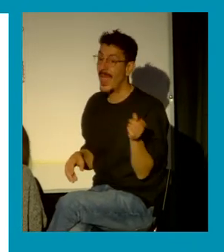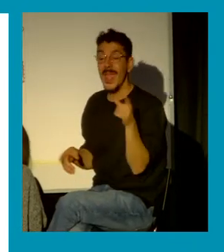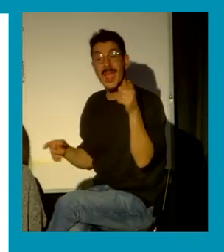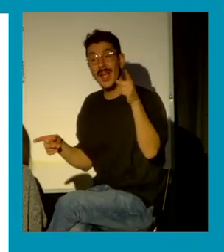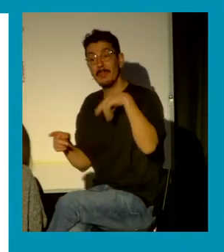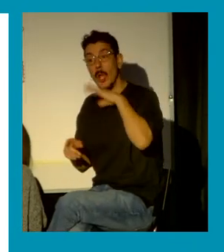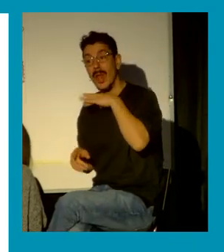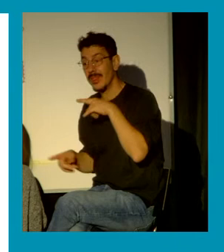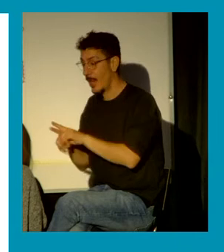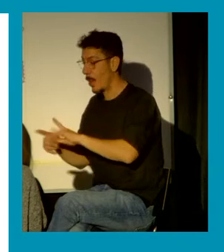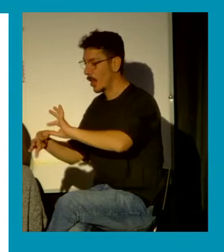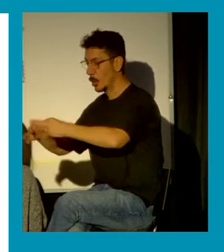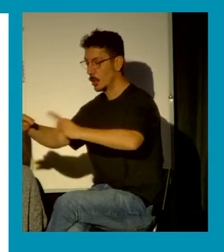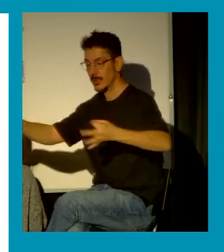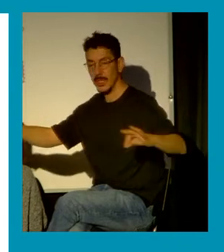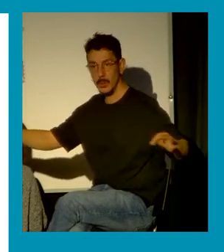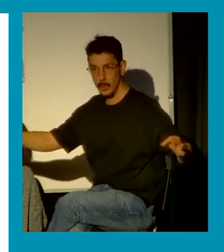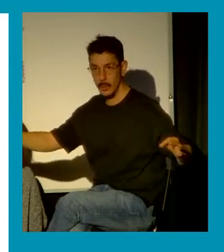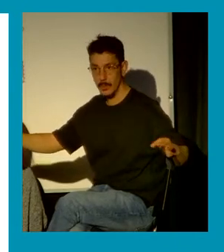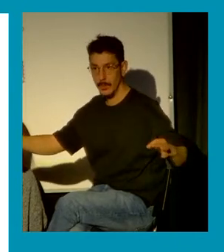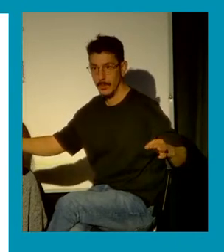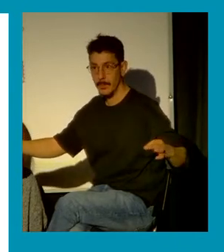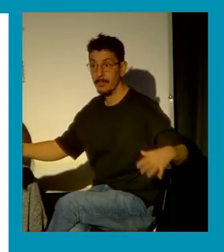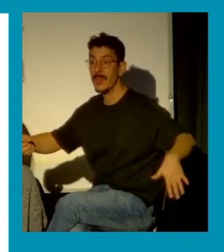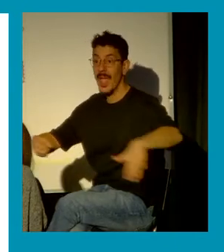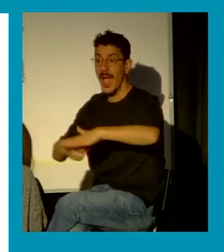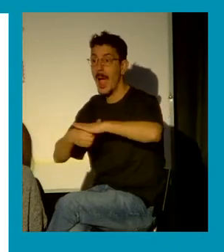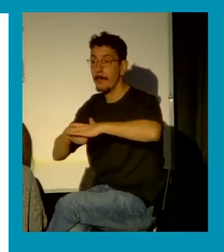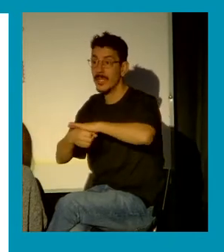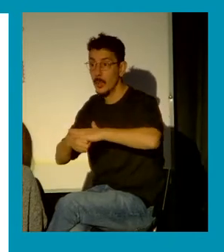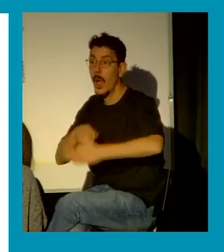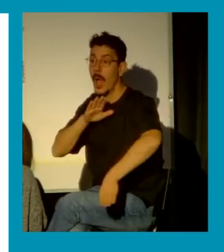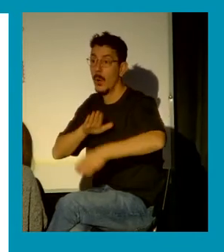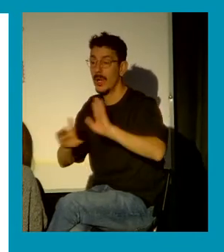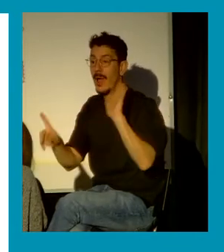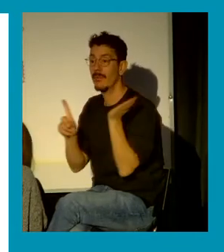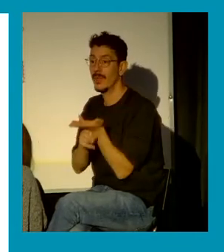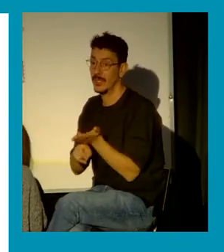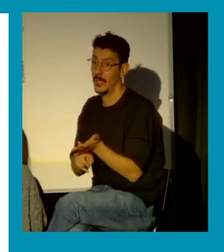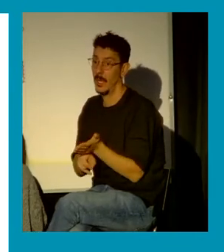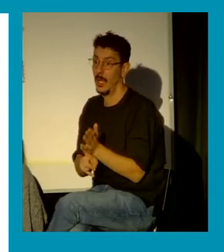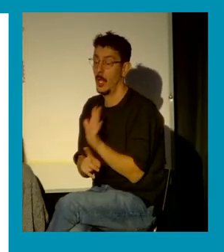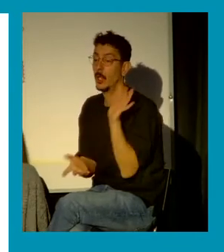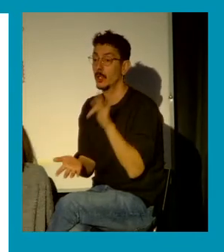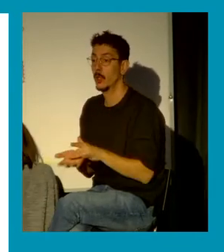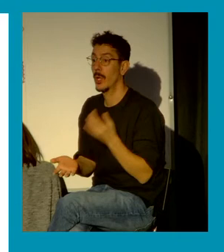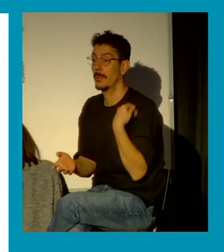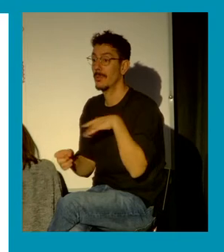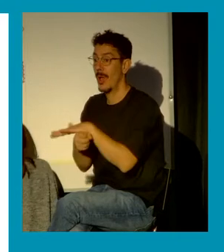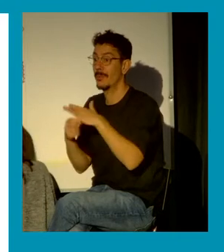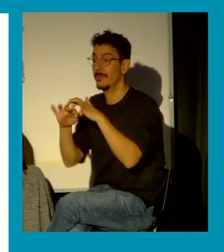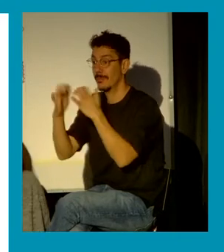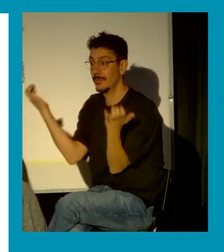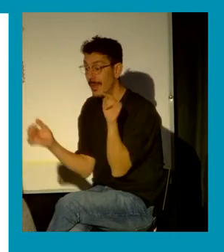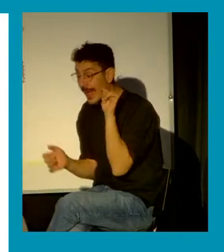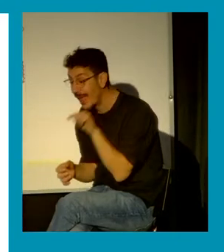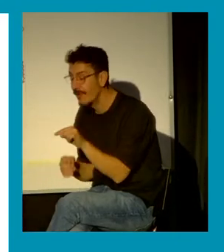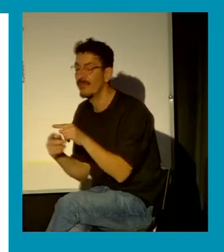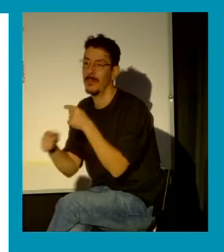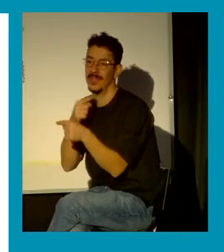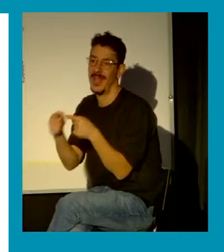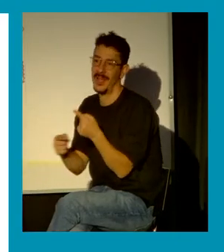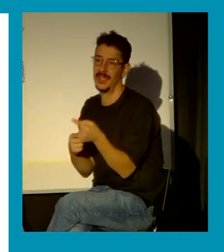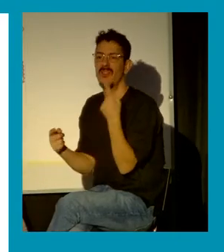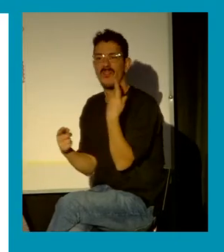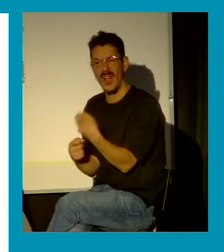violencias sexuales pero que afecta al ámbito donde todavía podríamos decir no hemos entrado con toda la fuerza que son los ámbitos familiares